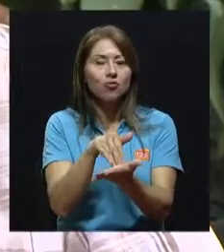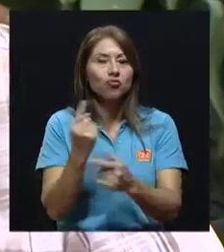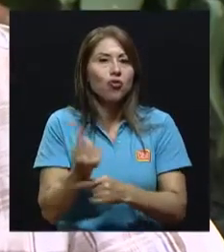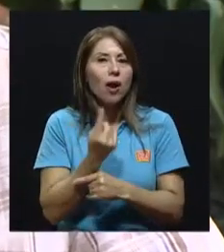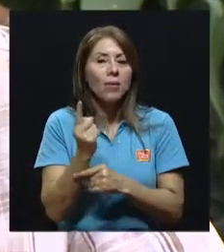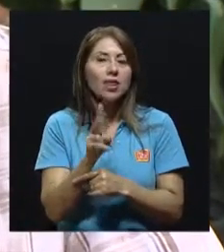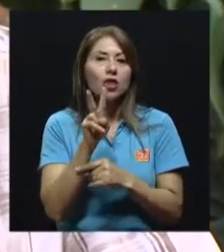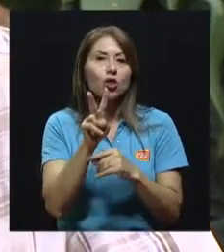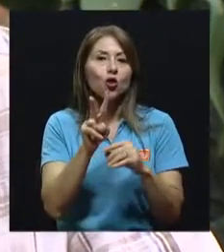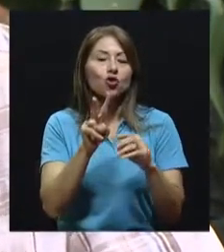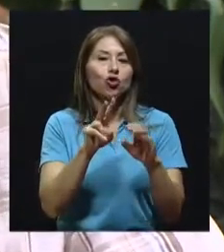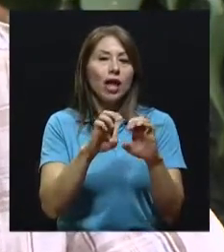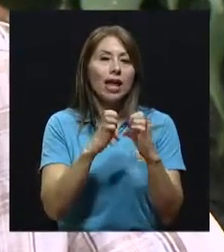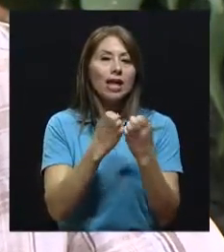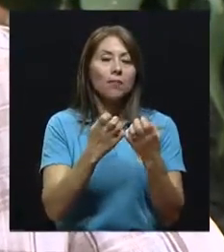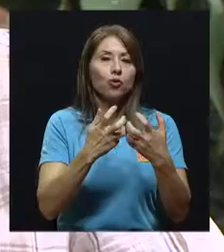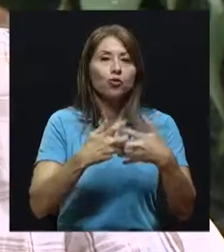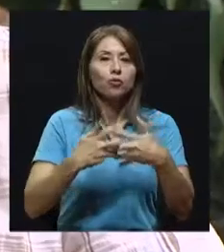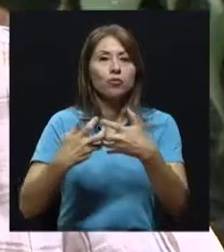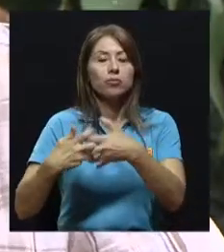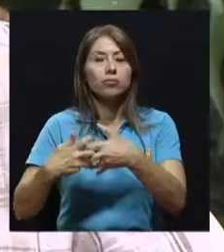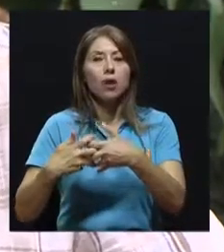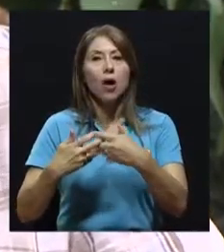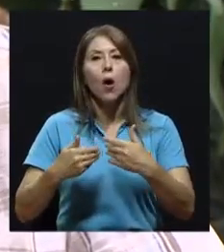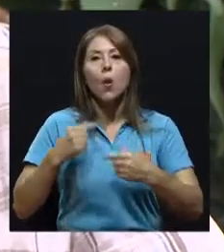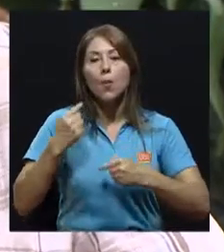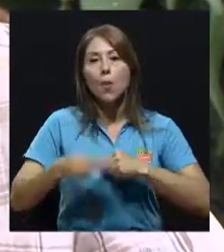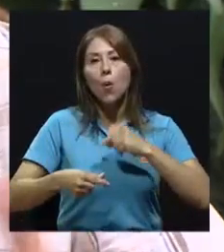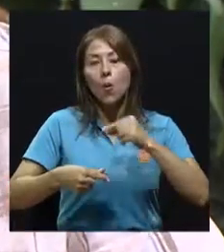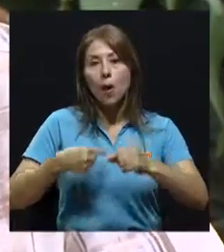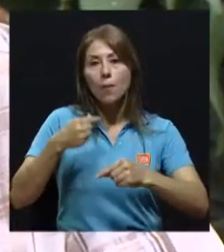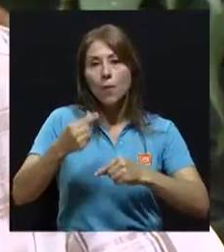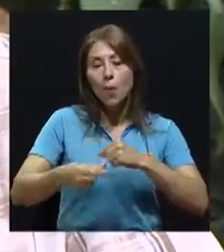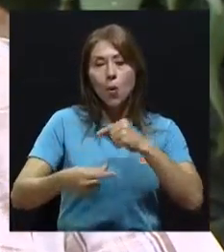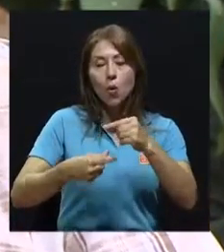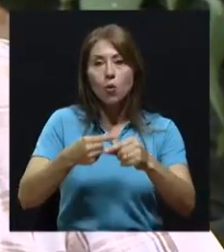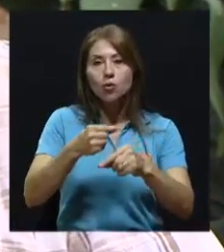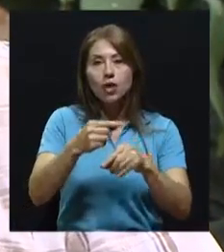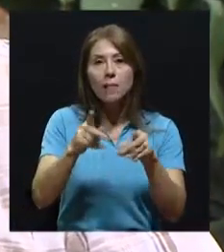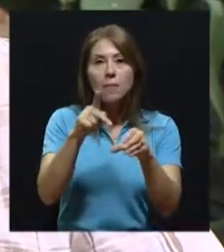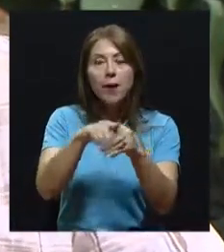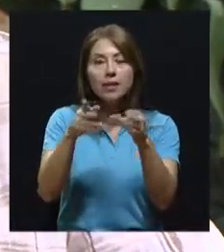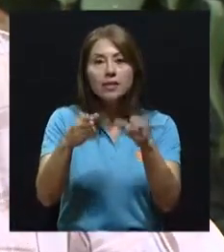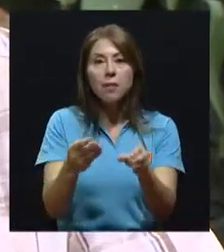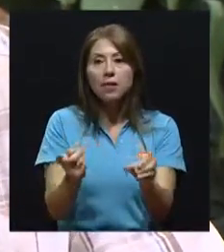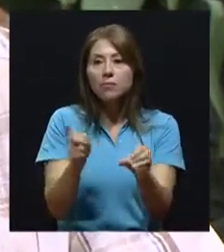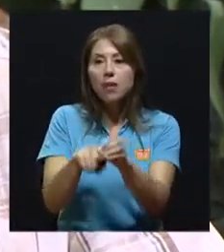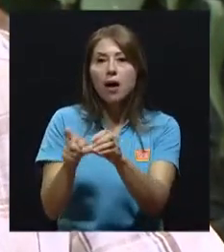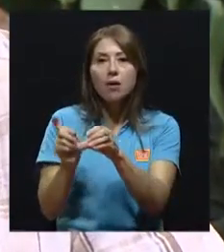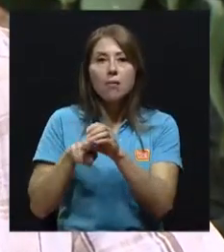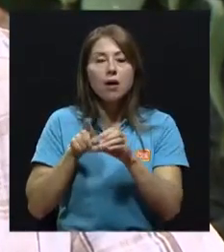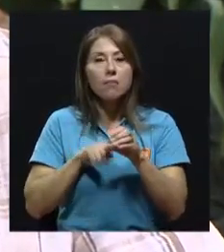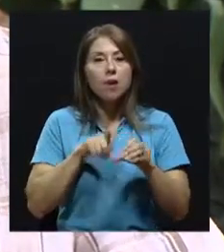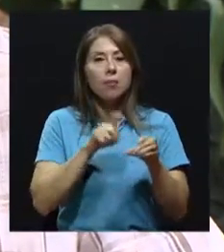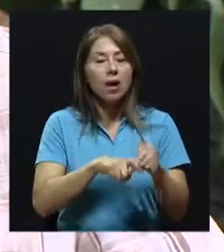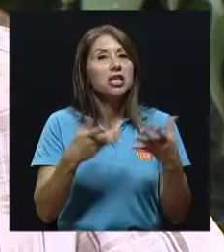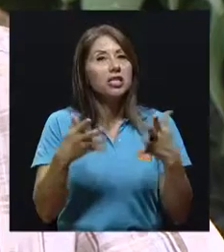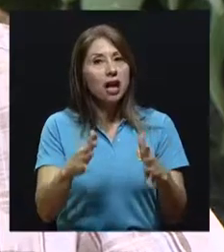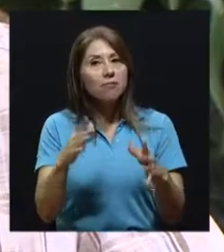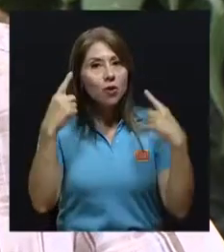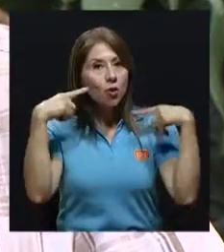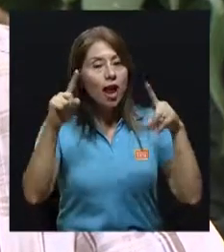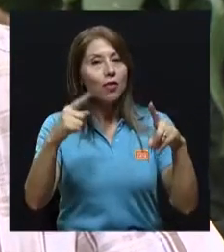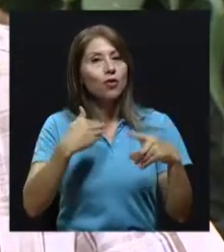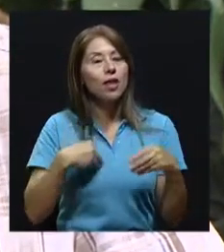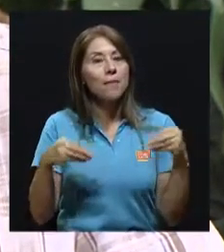y con dos equipos, poco a poco, fuimos tratando de involucrar más actores, captando más recursos, y bueno, ya la